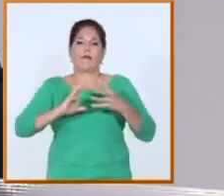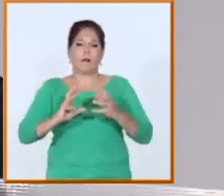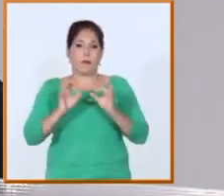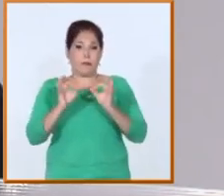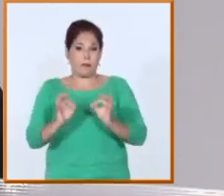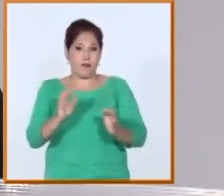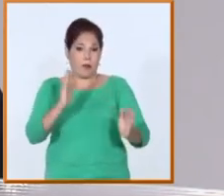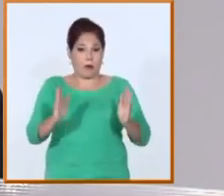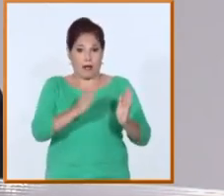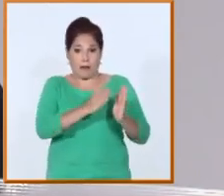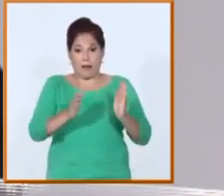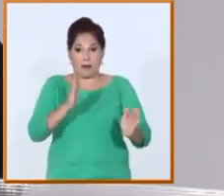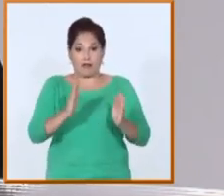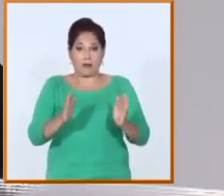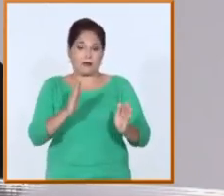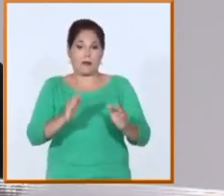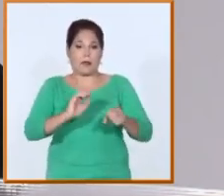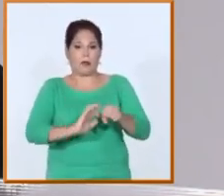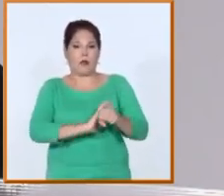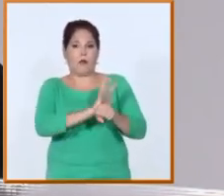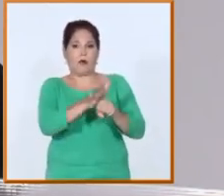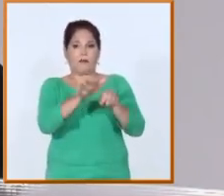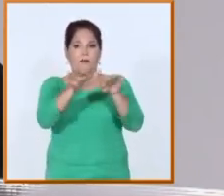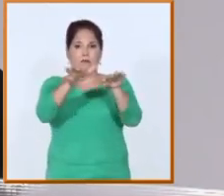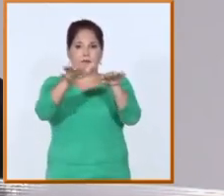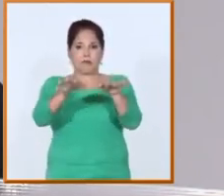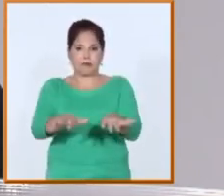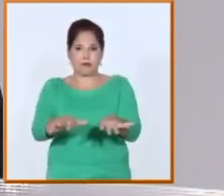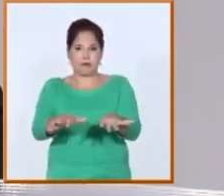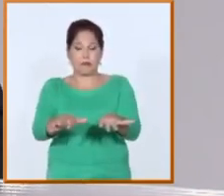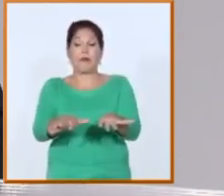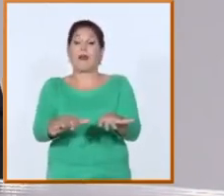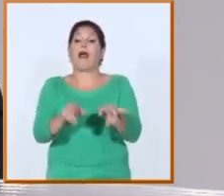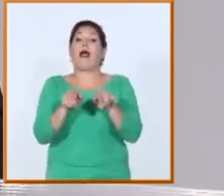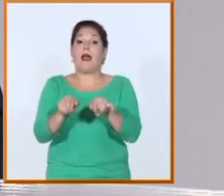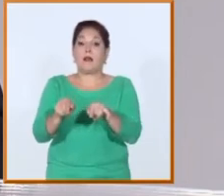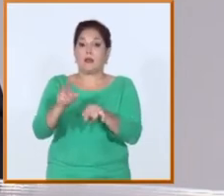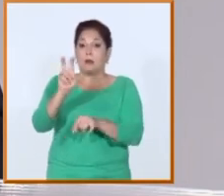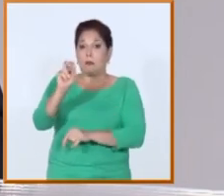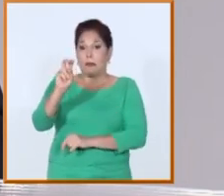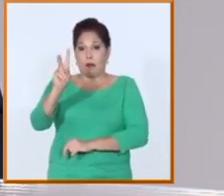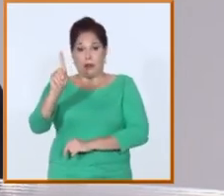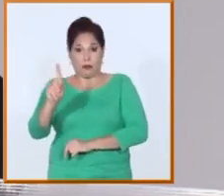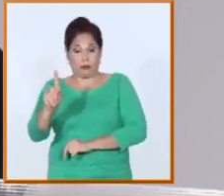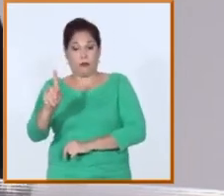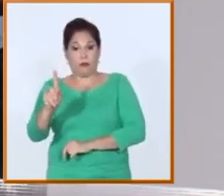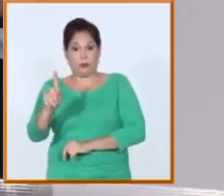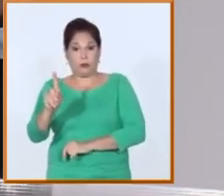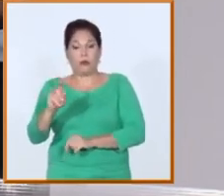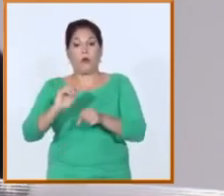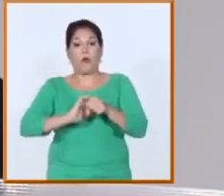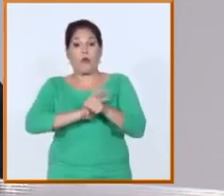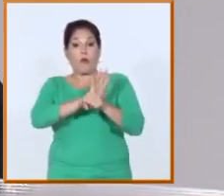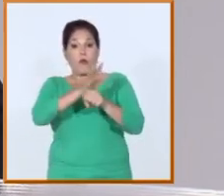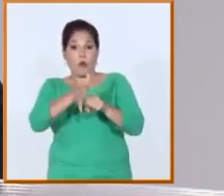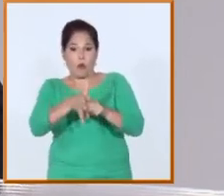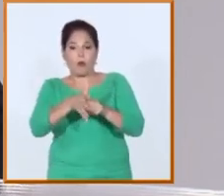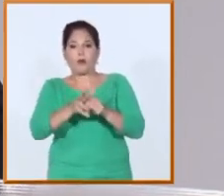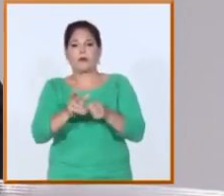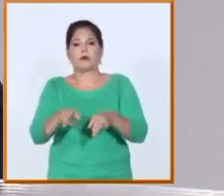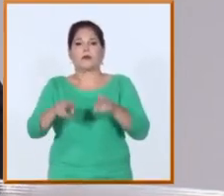ese periodo con el periodo pandémico, en el inicio del periodo pandémico. Estuvimos allí hasta el año 2021, y la COVID se convirtió en un gran hospital,